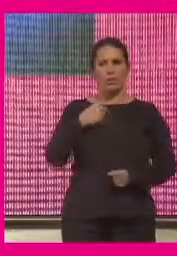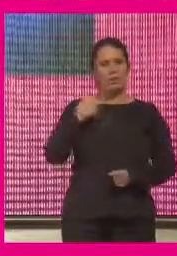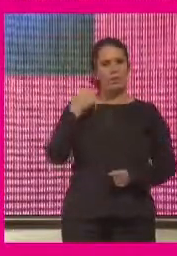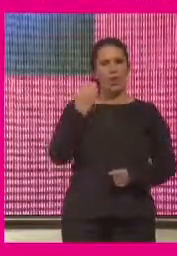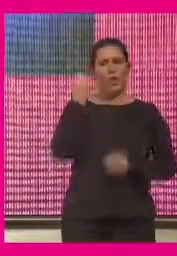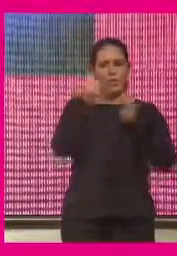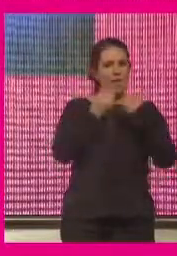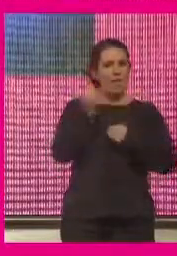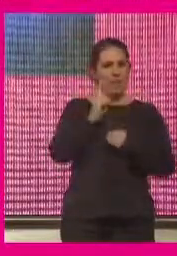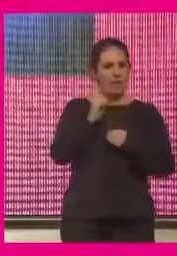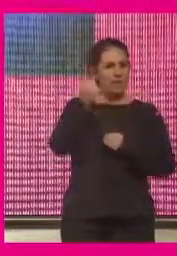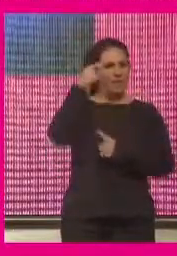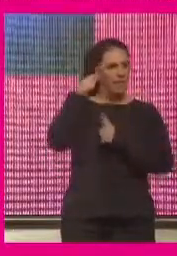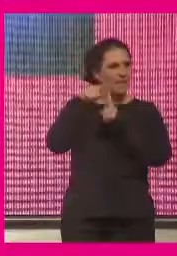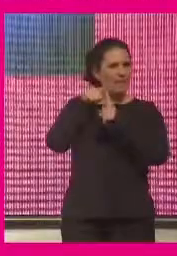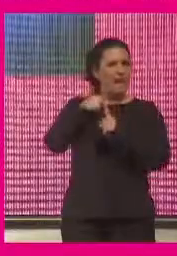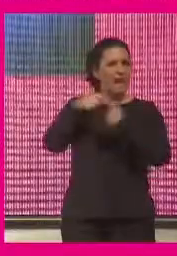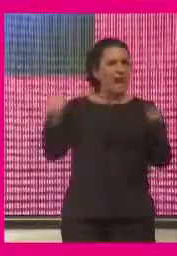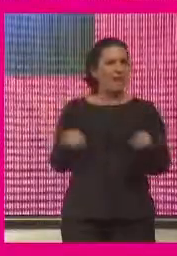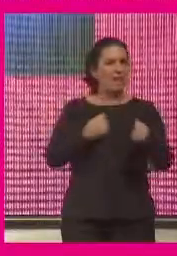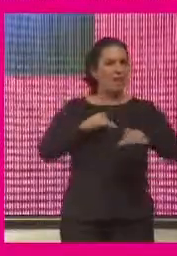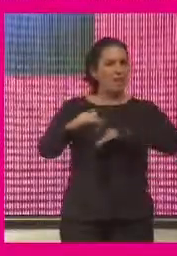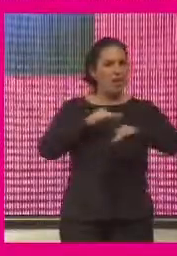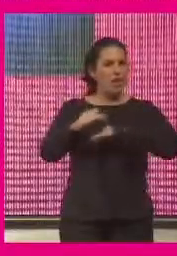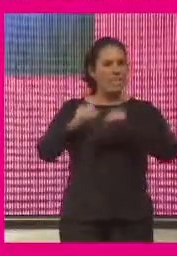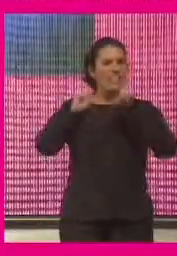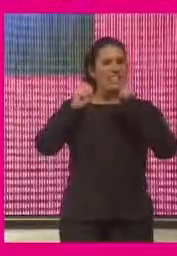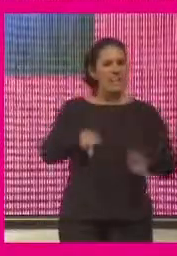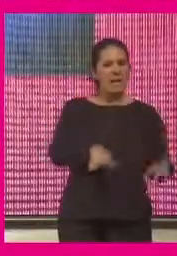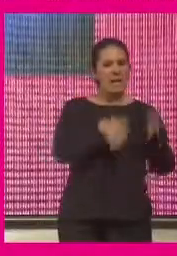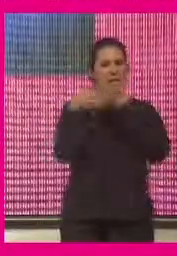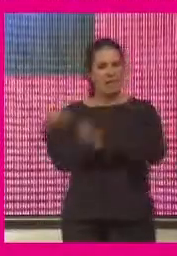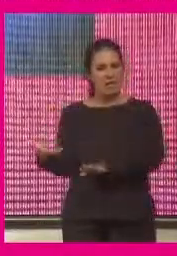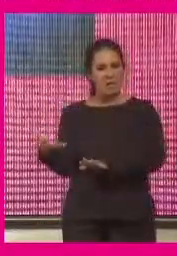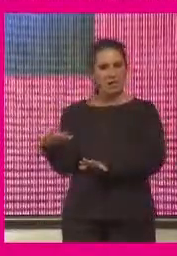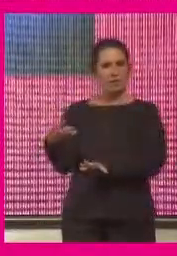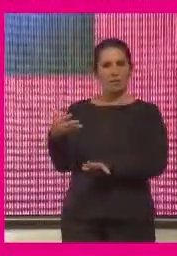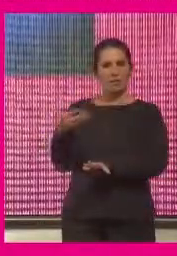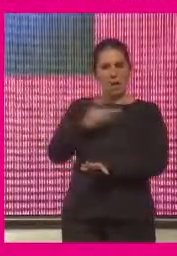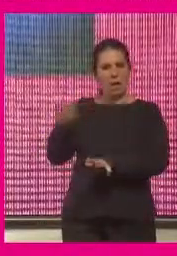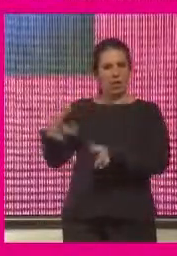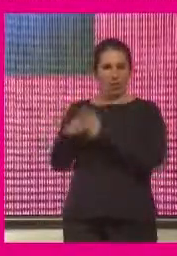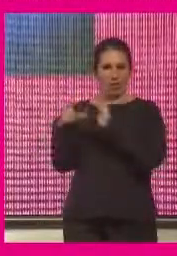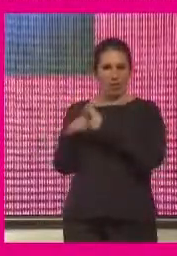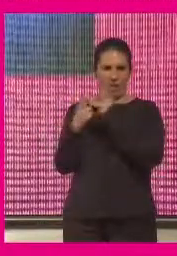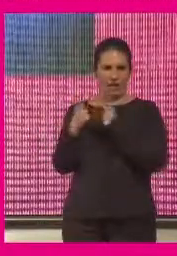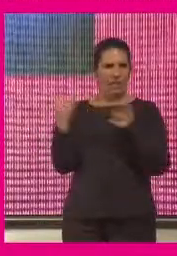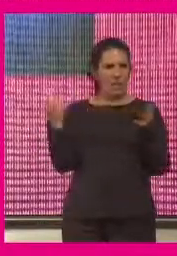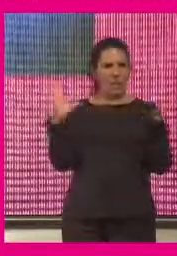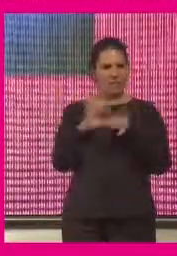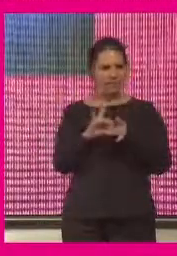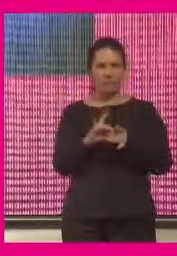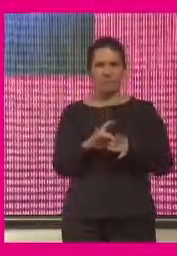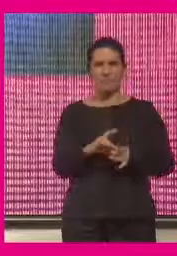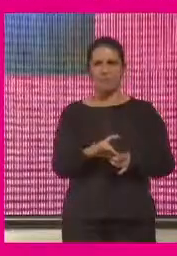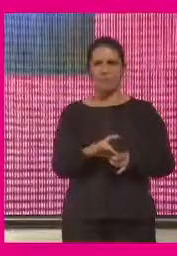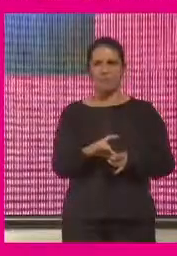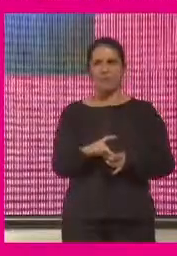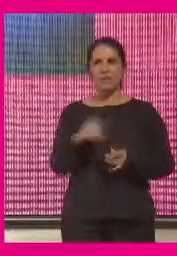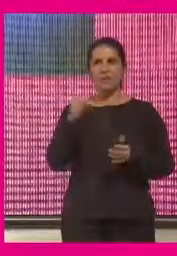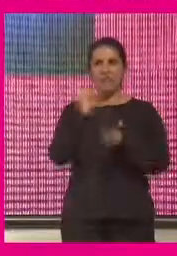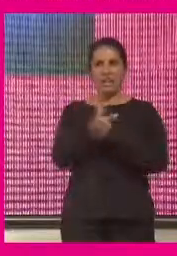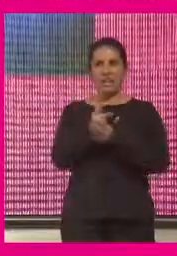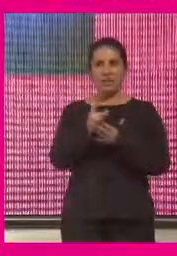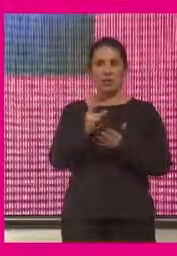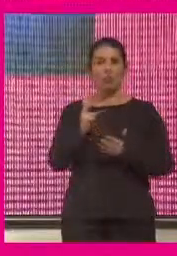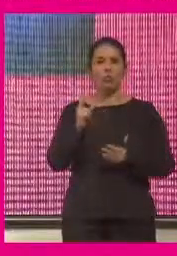centrarlo en la acción sin que eso tenga su reflejo o su aceptación en turno social un ejemplo por ejemplo yo siempre pongo que el gran reto de